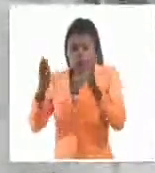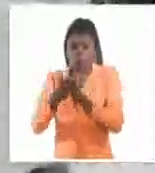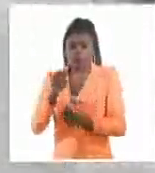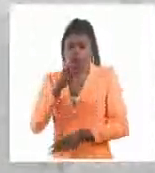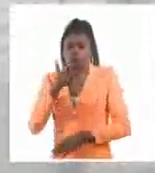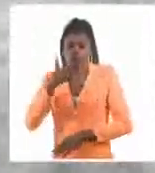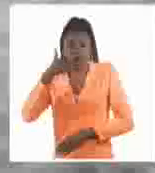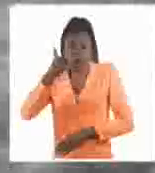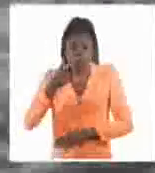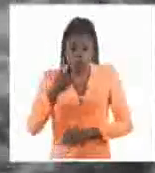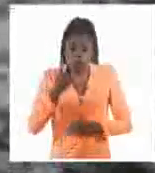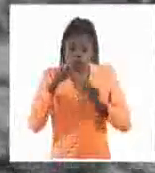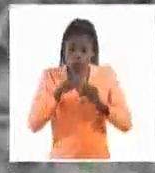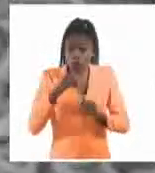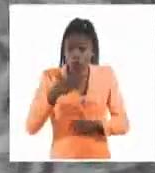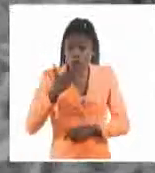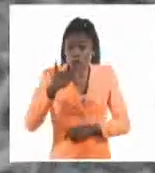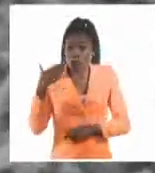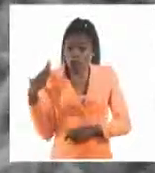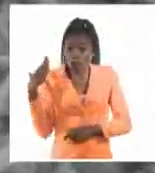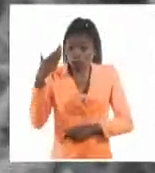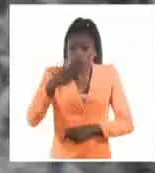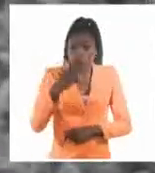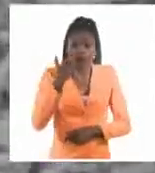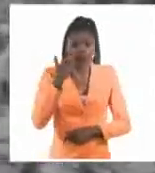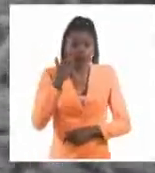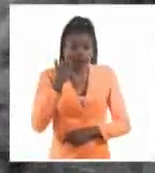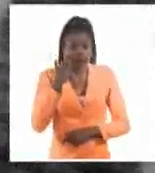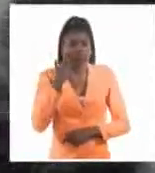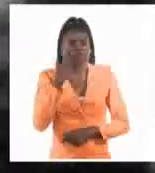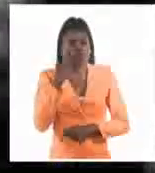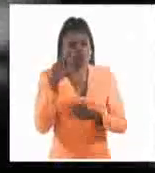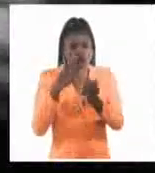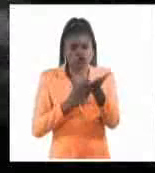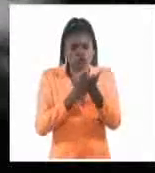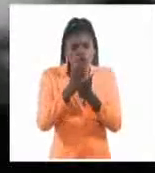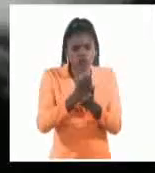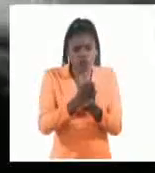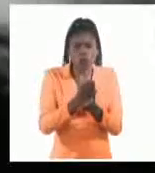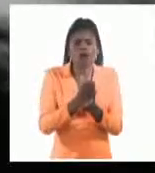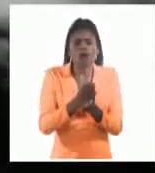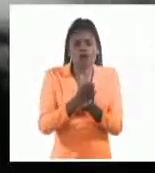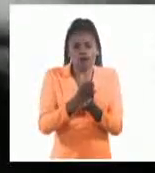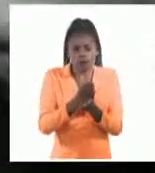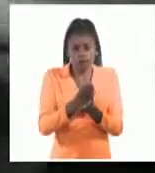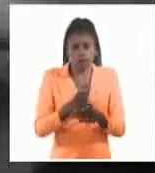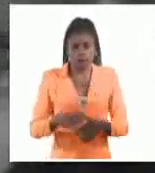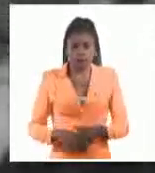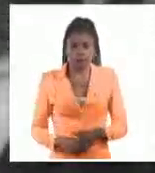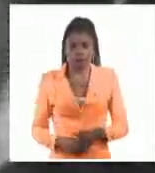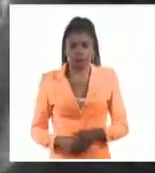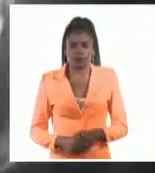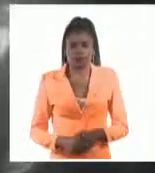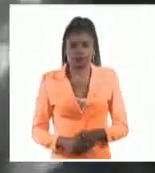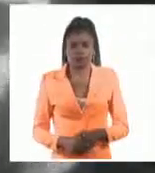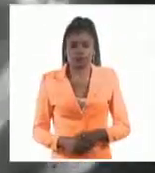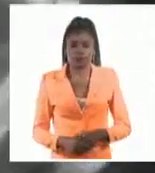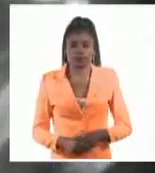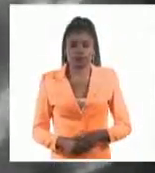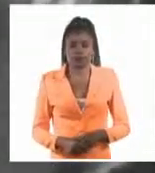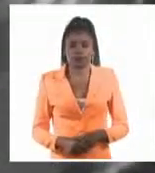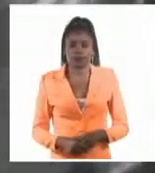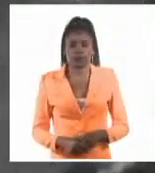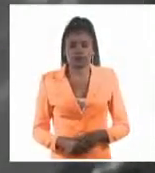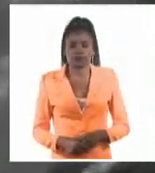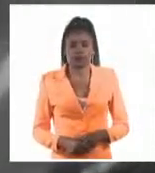nuevas generaciones no deben perder de vista para que siga porfiadamente vivo iluminándonos. Abdi el Bermúdez Bermúdez,